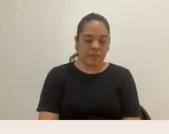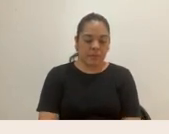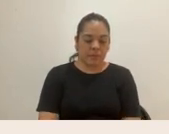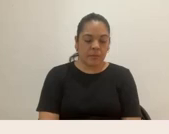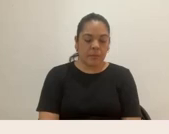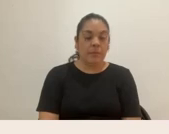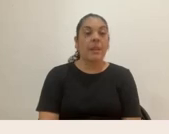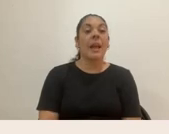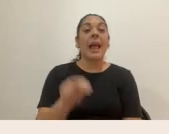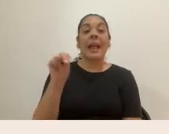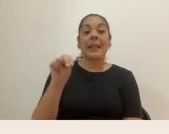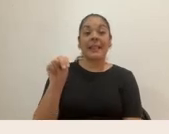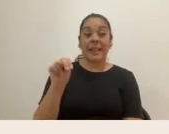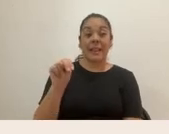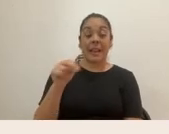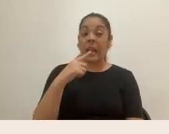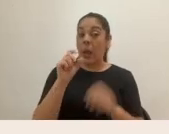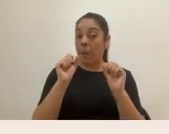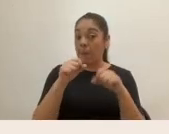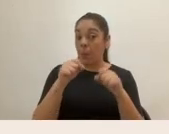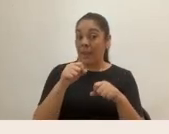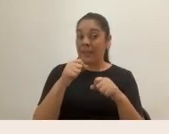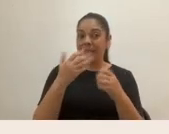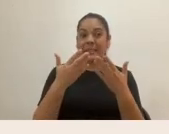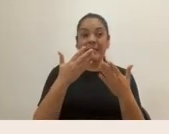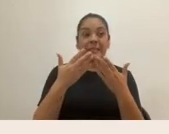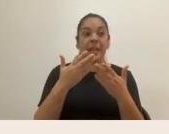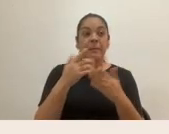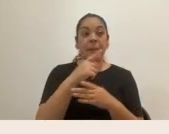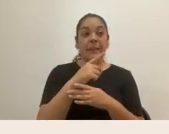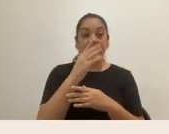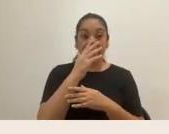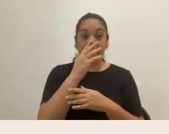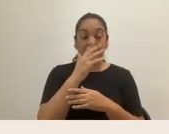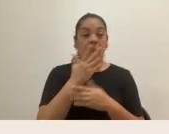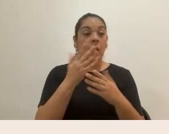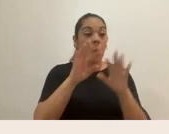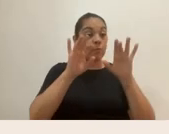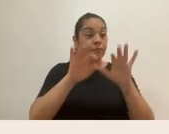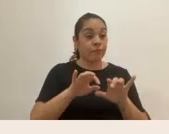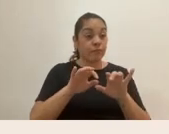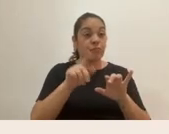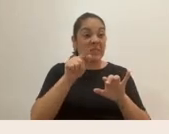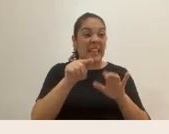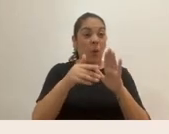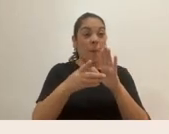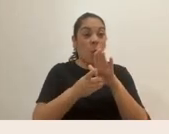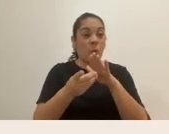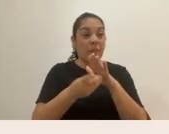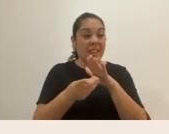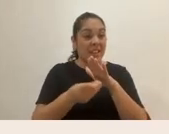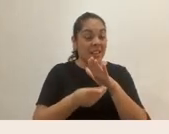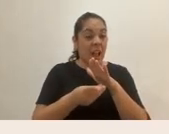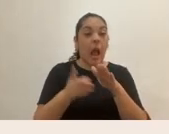Natalia, ¿podría ser una posibilidad que lo anoten en un documento de Word o necesariamente tiene que ser en una